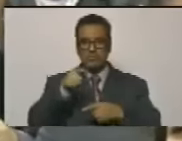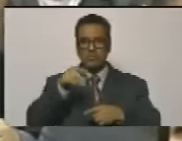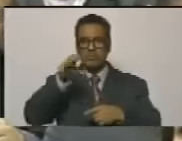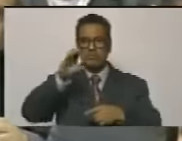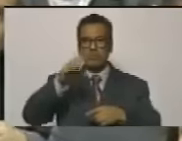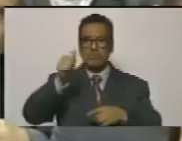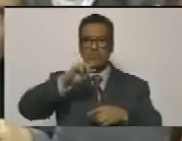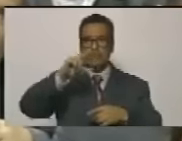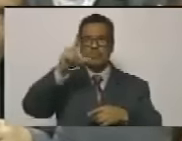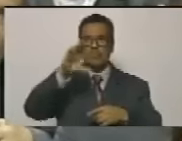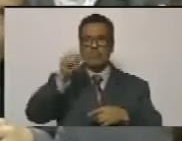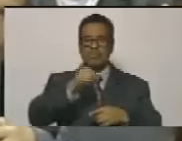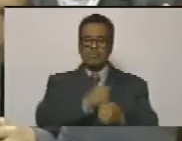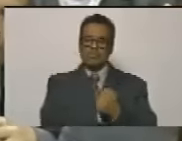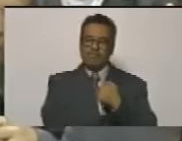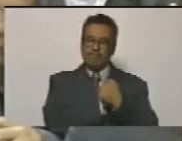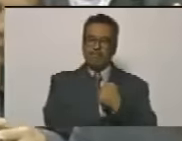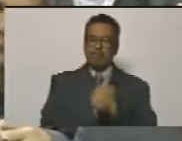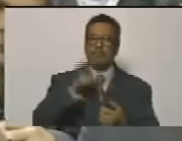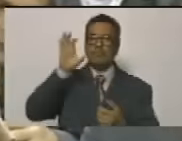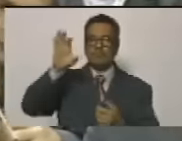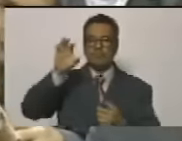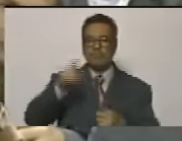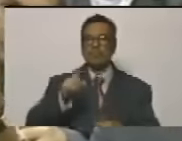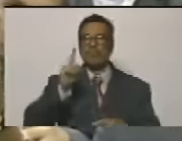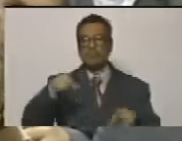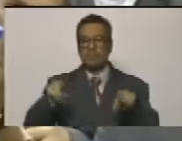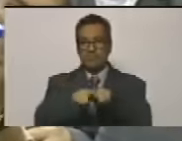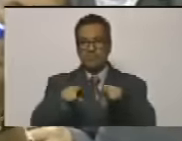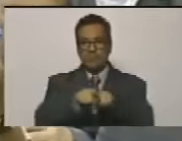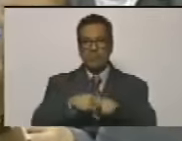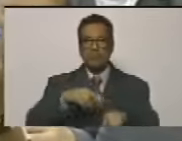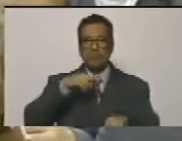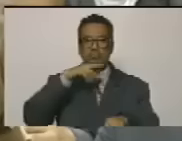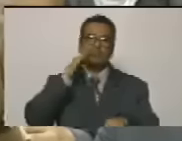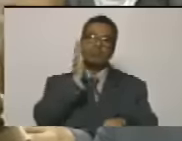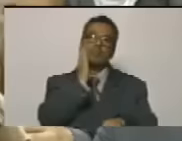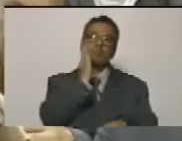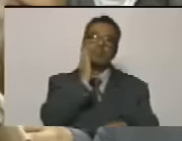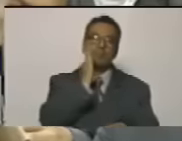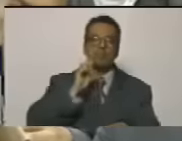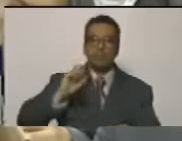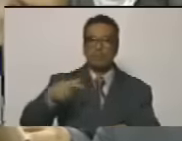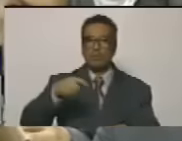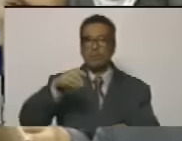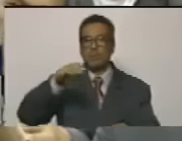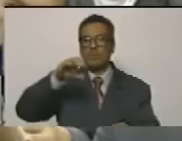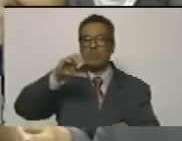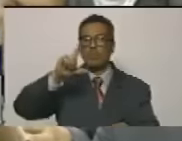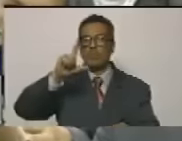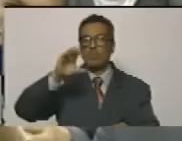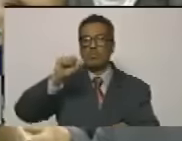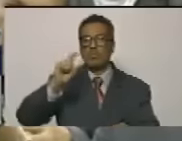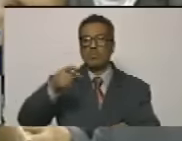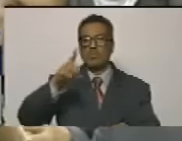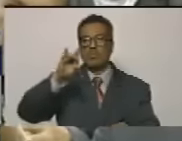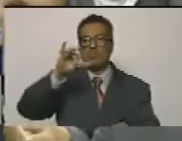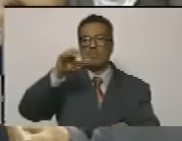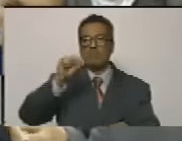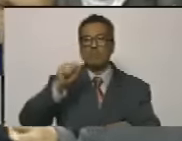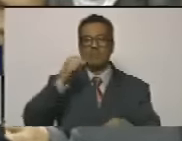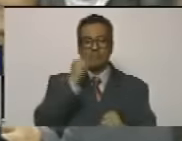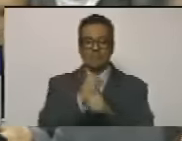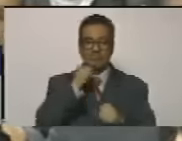ese amor a la patria, al igual que su madre Gladys Malavé, quien era una trabajadora del